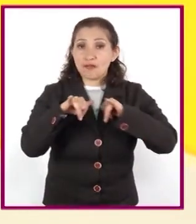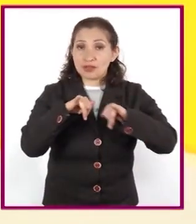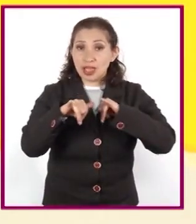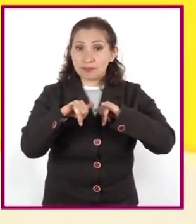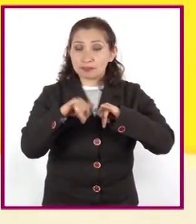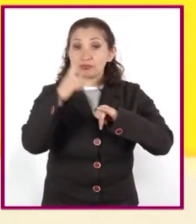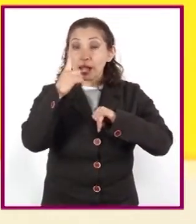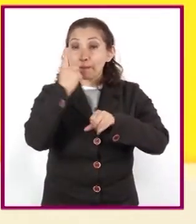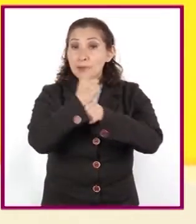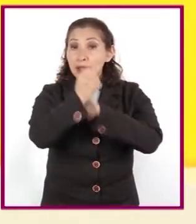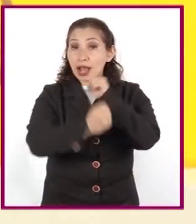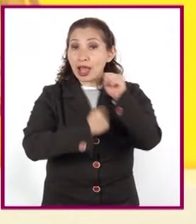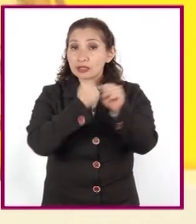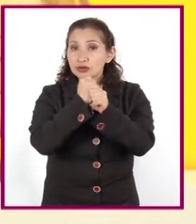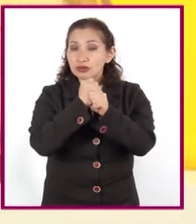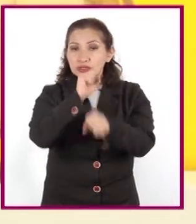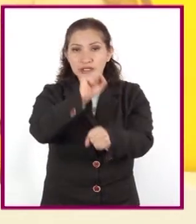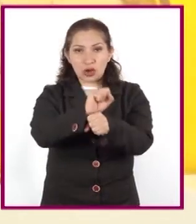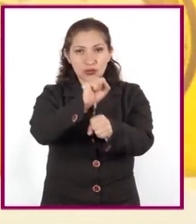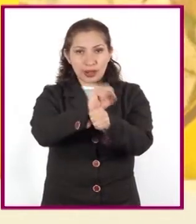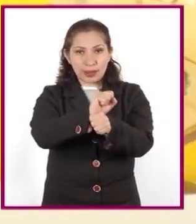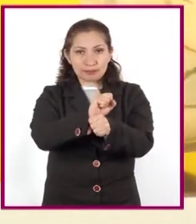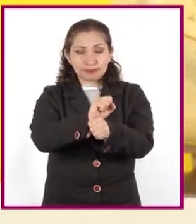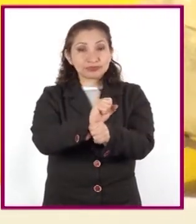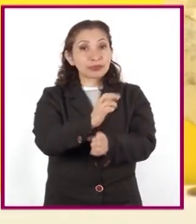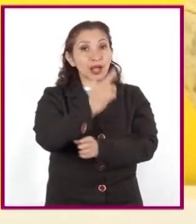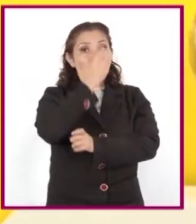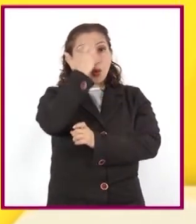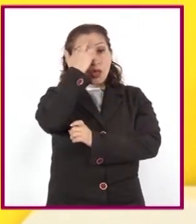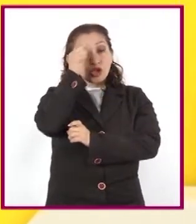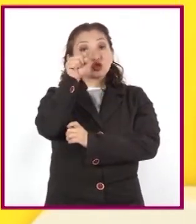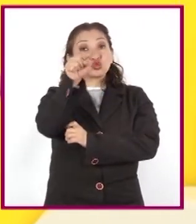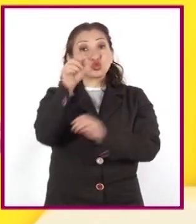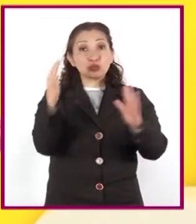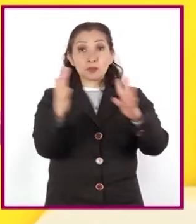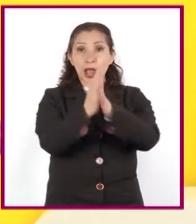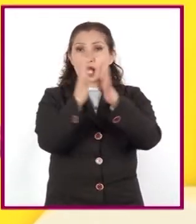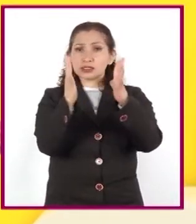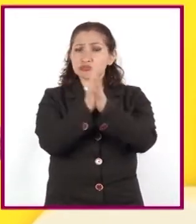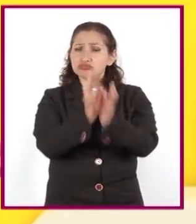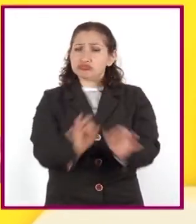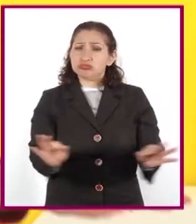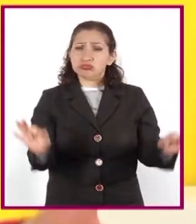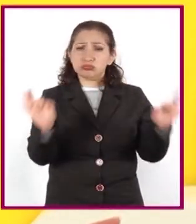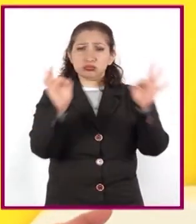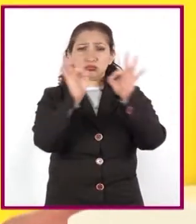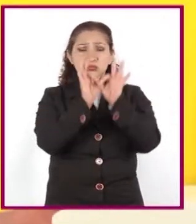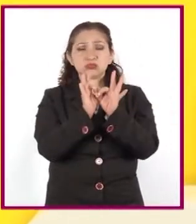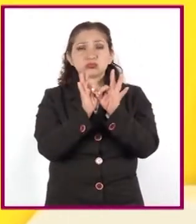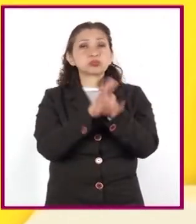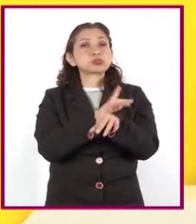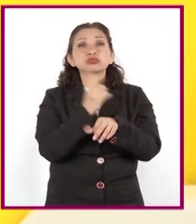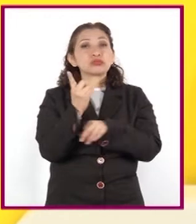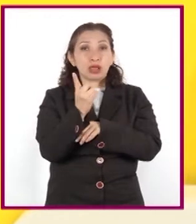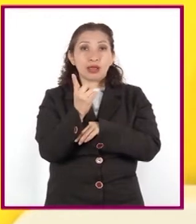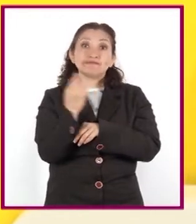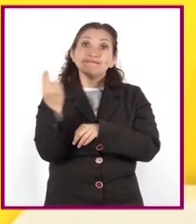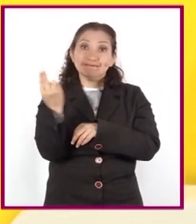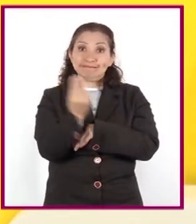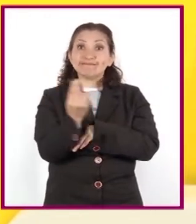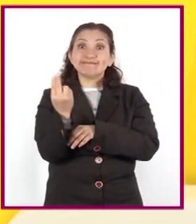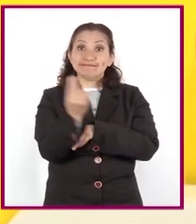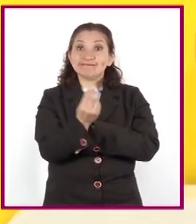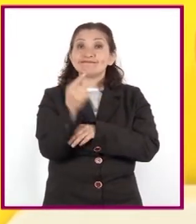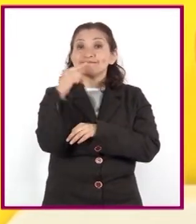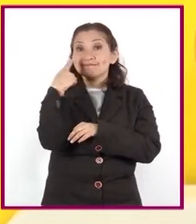Para primer grado de secundaria. Recuerden que su participación es muy importante, ya que de ella dependerán